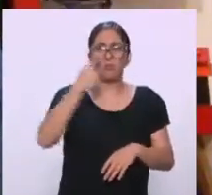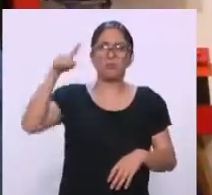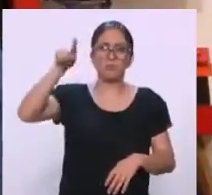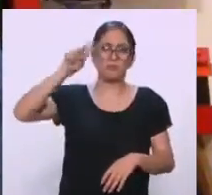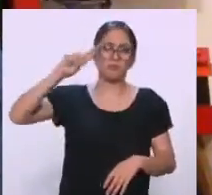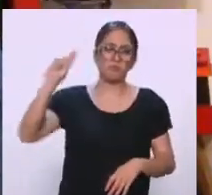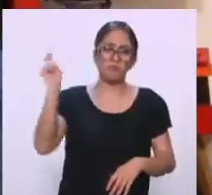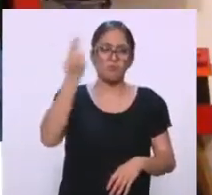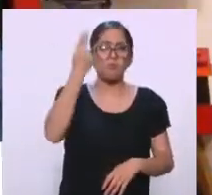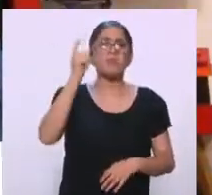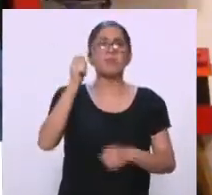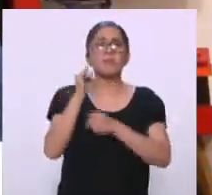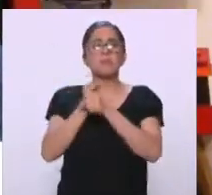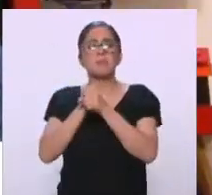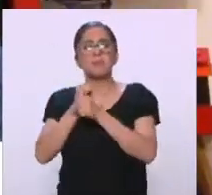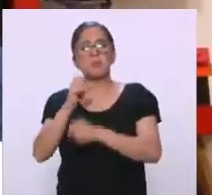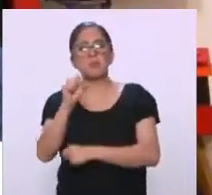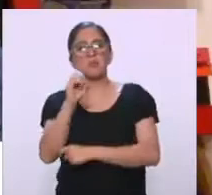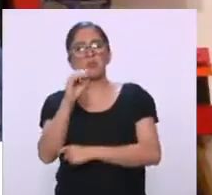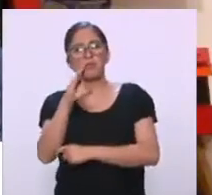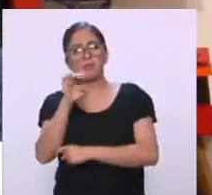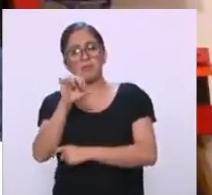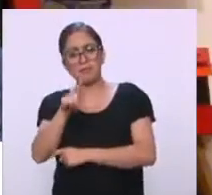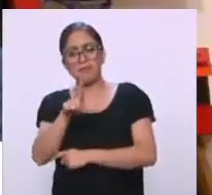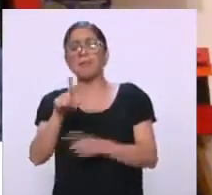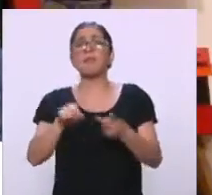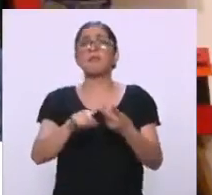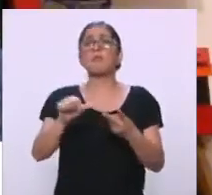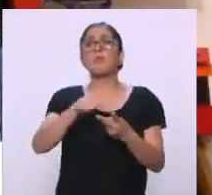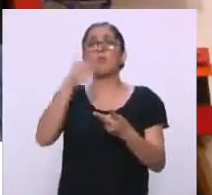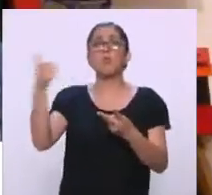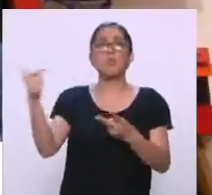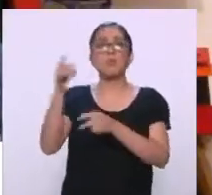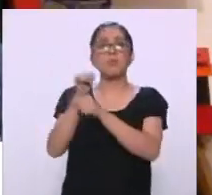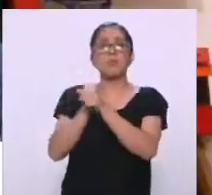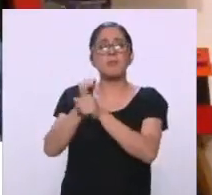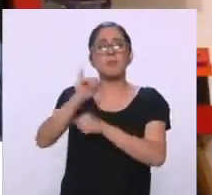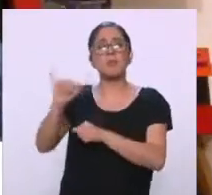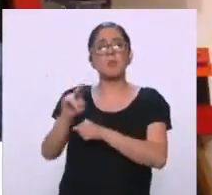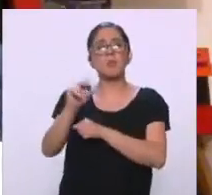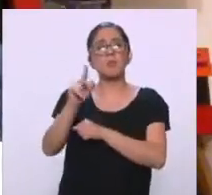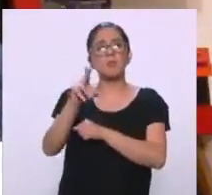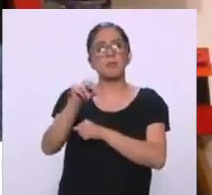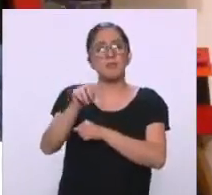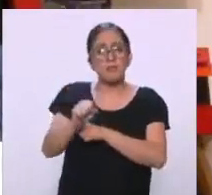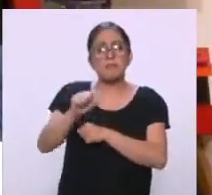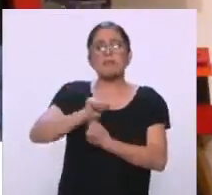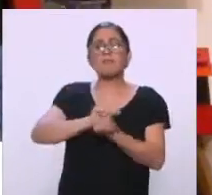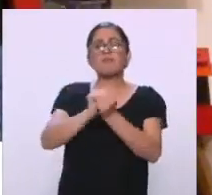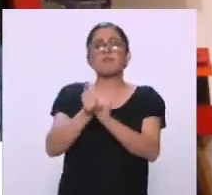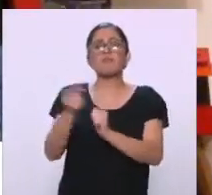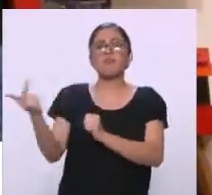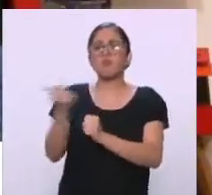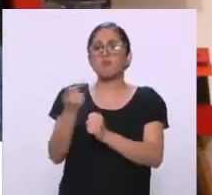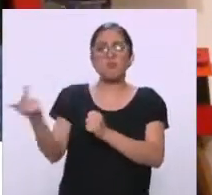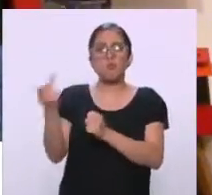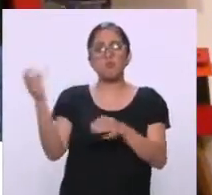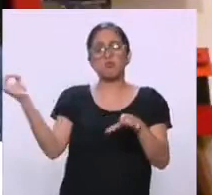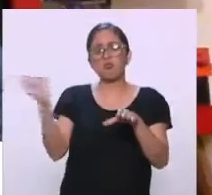investigaciones sociales, una y el otro en jurídicas, y bueno, pues construyeron un patrimonio